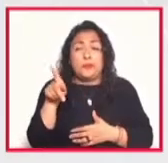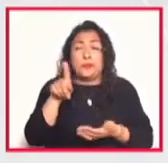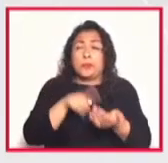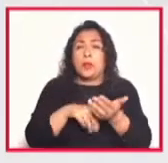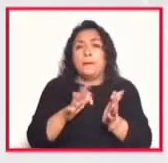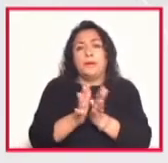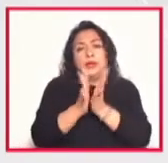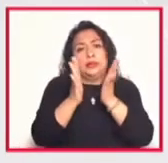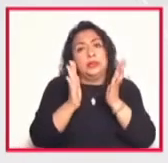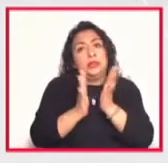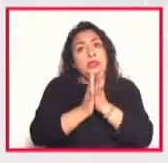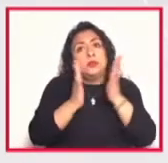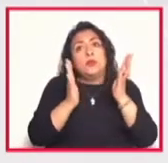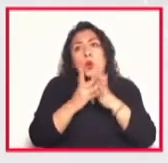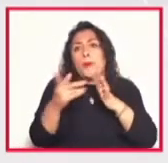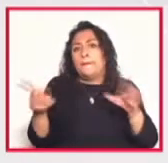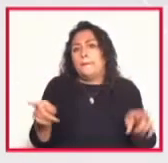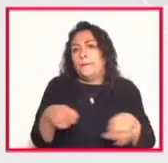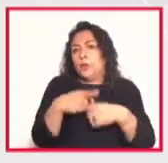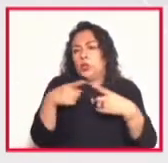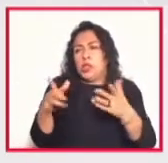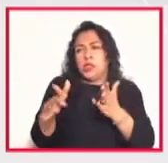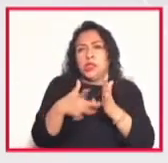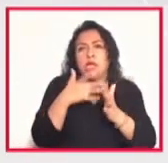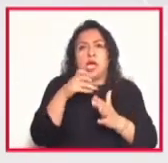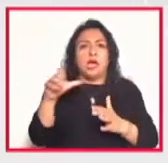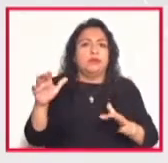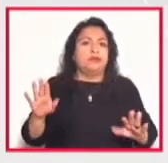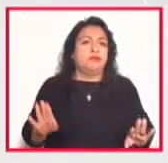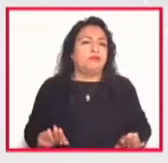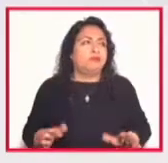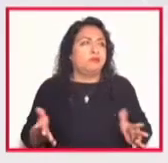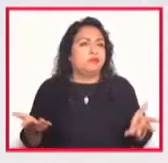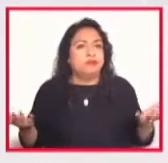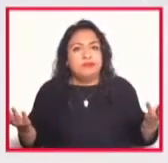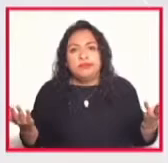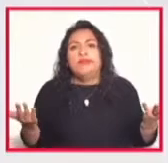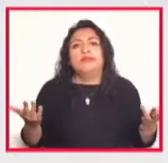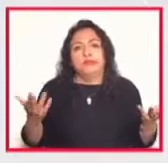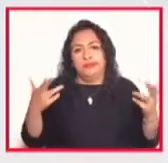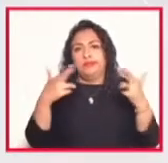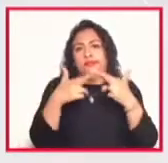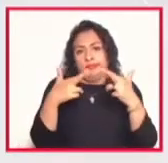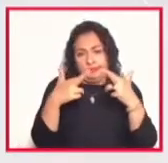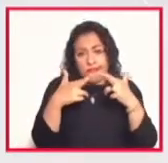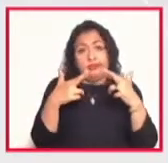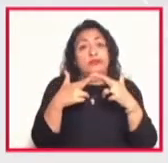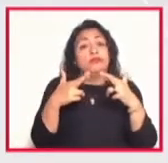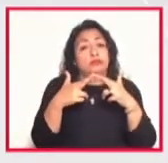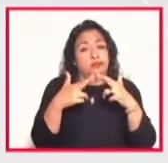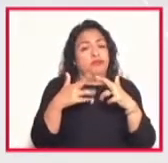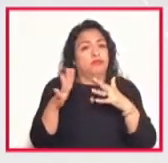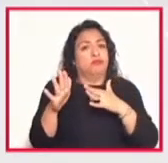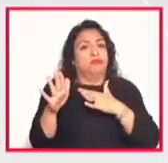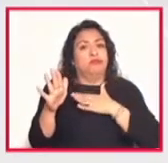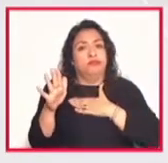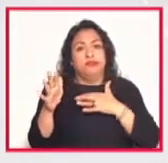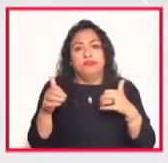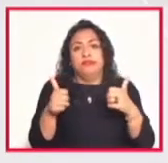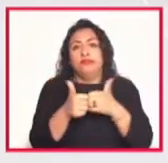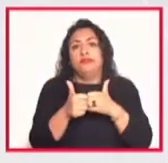en hacer música inspirada en cuestiones un tanto religiosas y muy comprometido con la